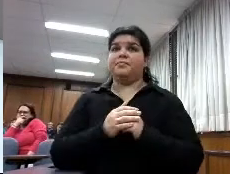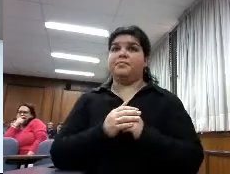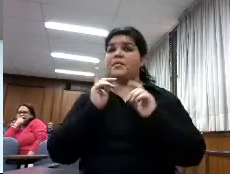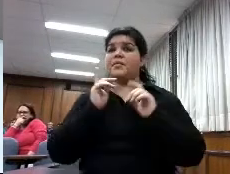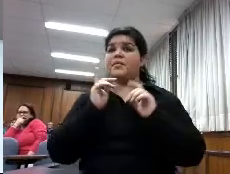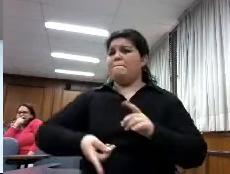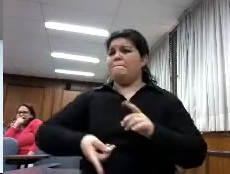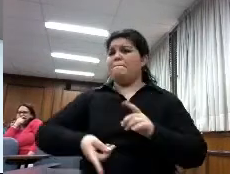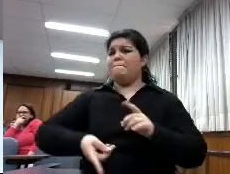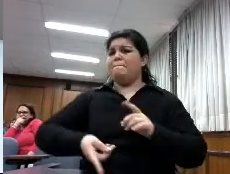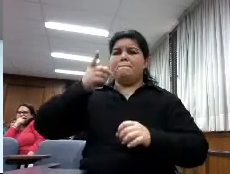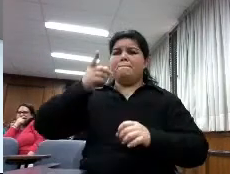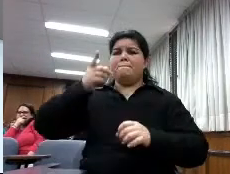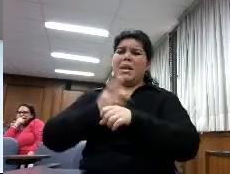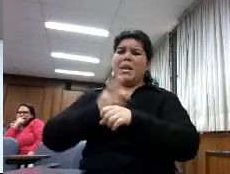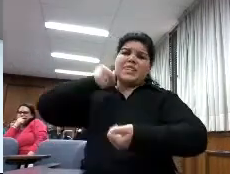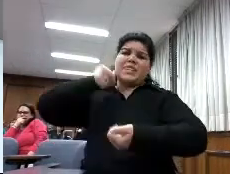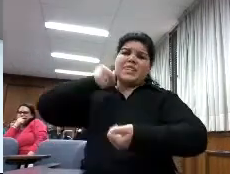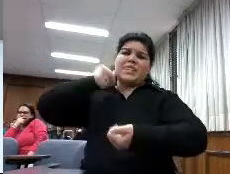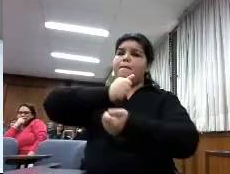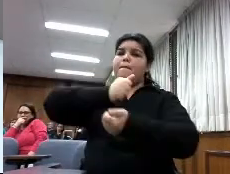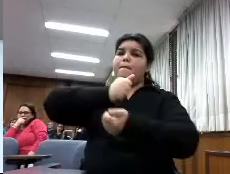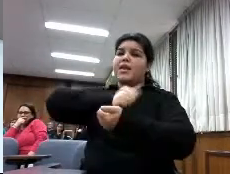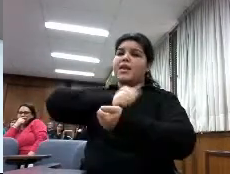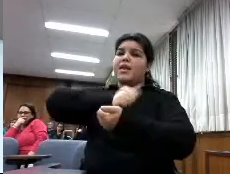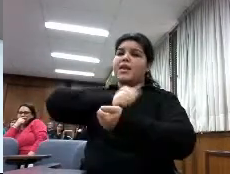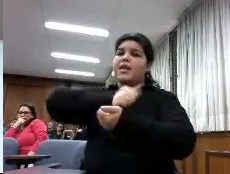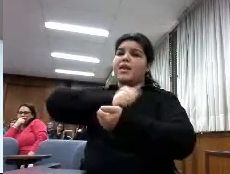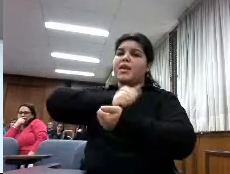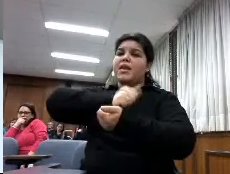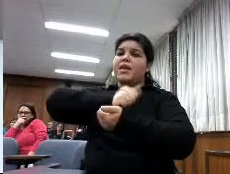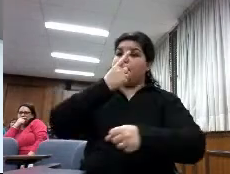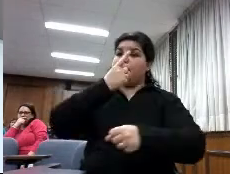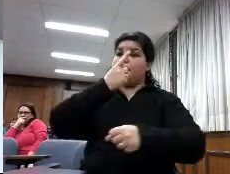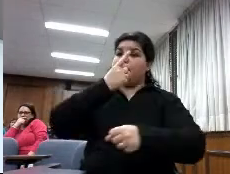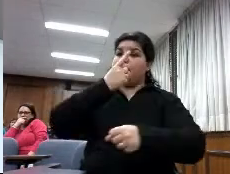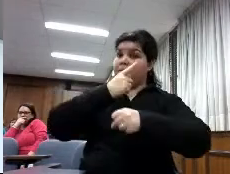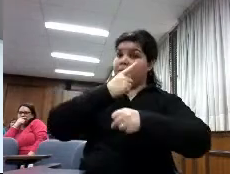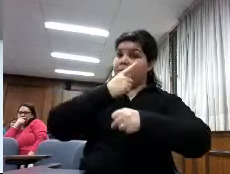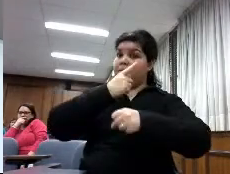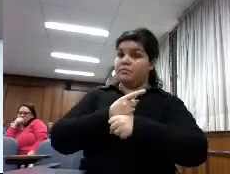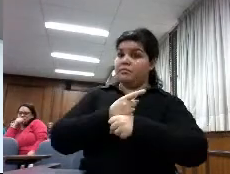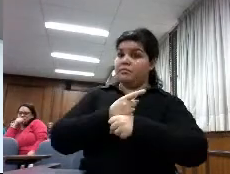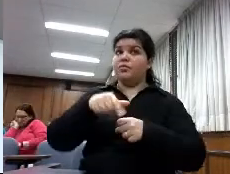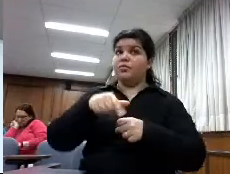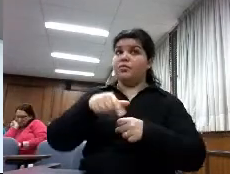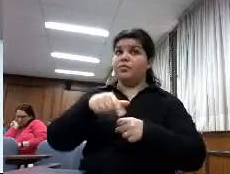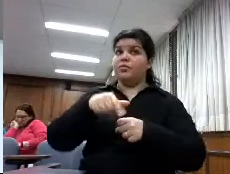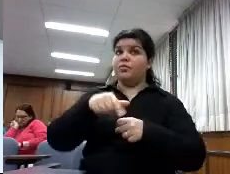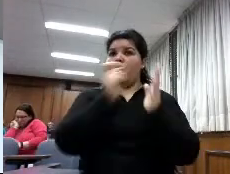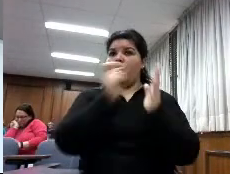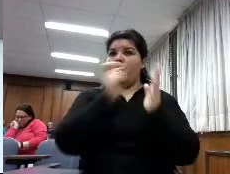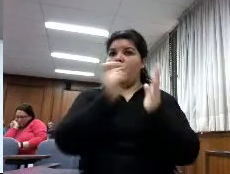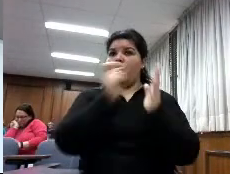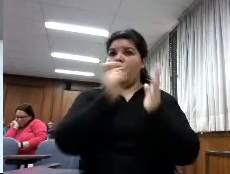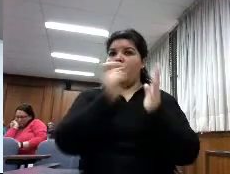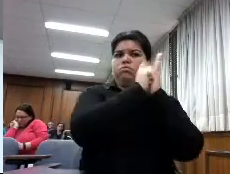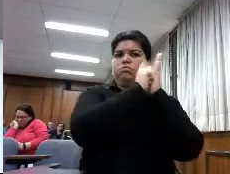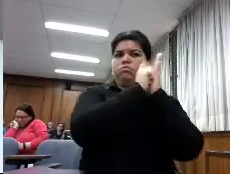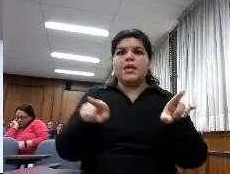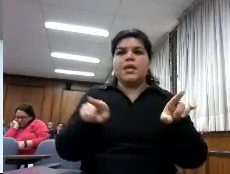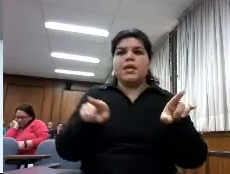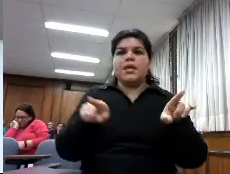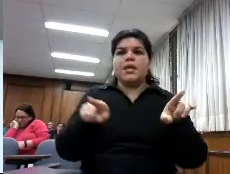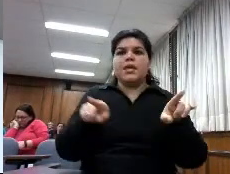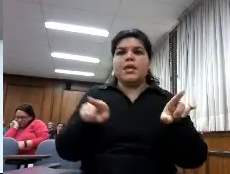imprenta se hicieron como se hacía el manuscrito se ponía un espacio para la letra capital y